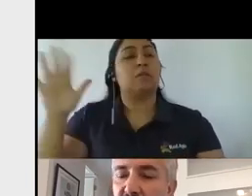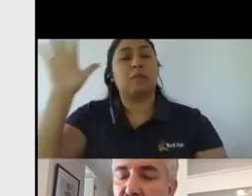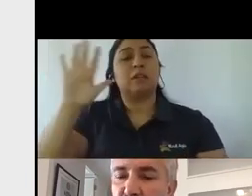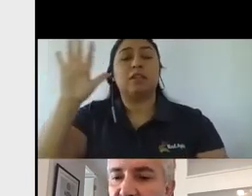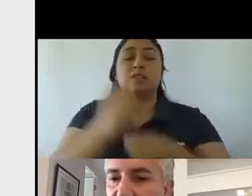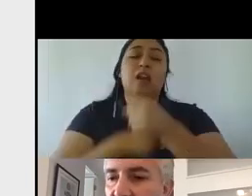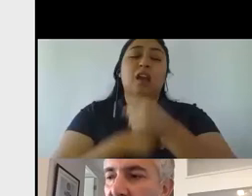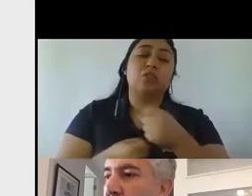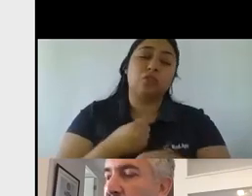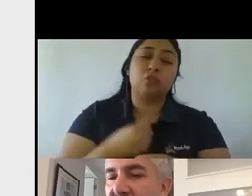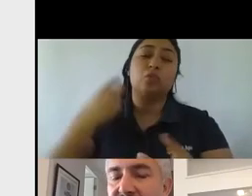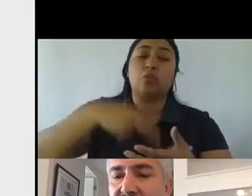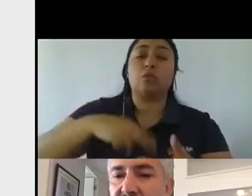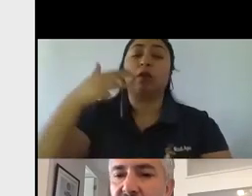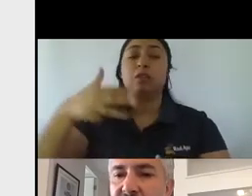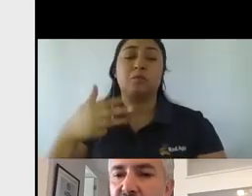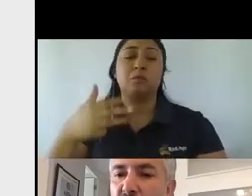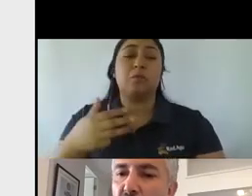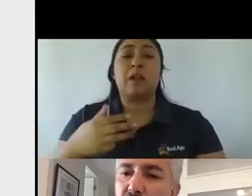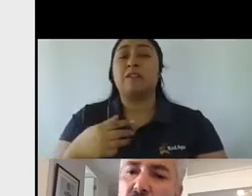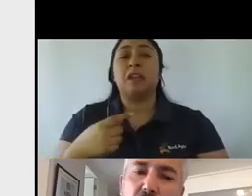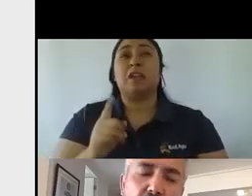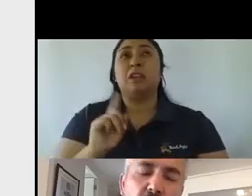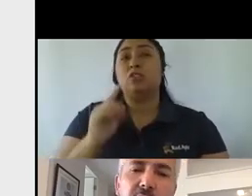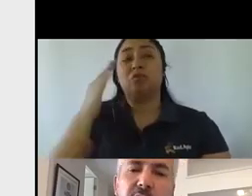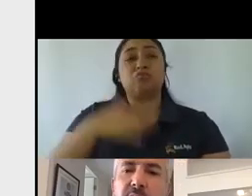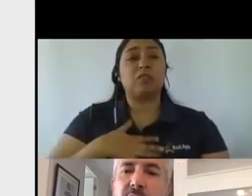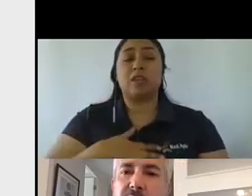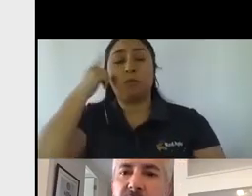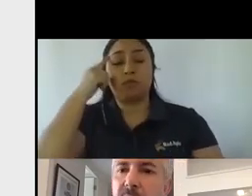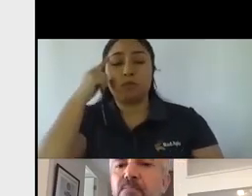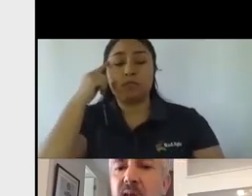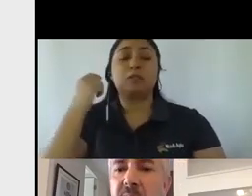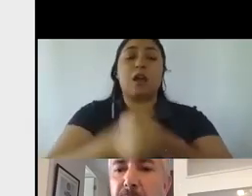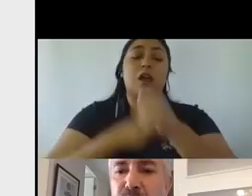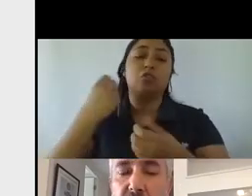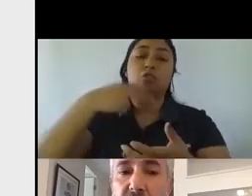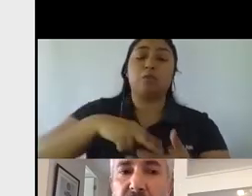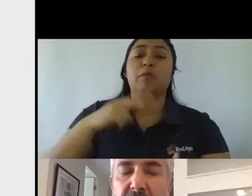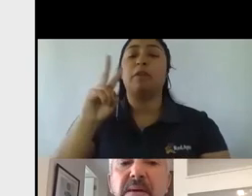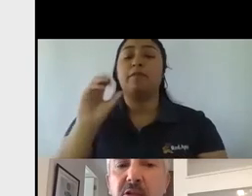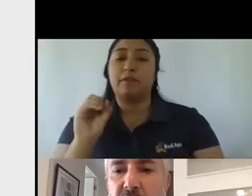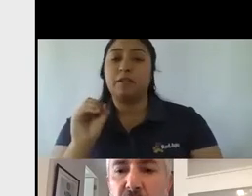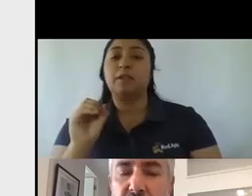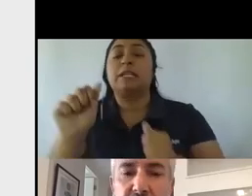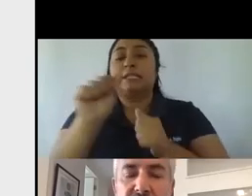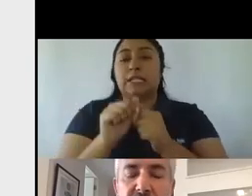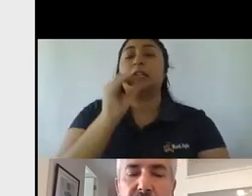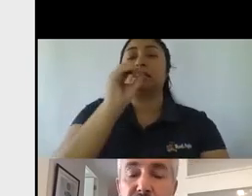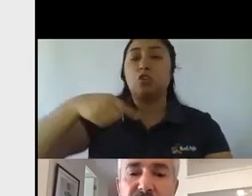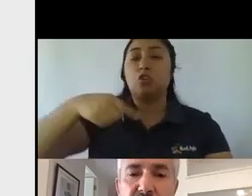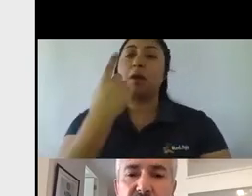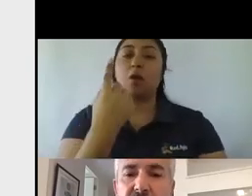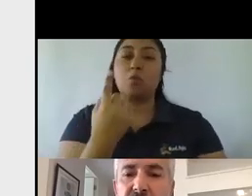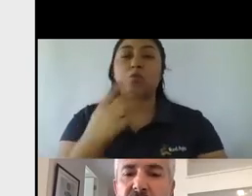año 2020, bastante cercana al 0,1 o respecto, digamos, del